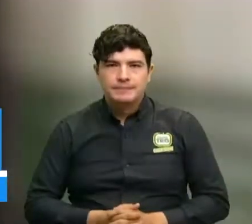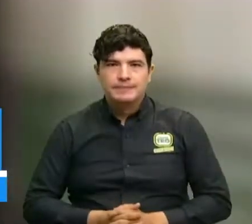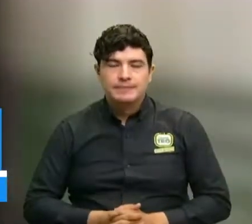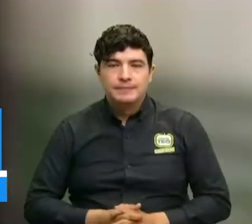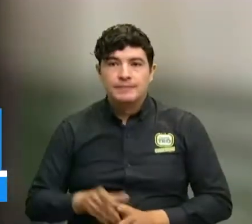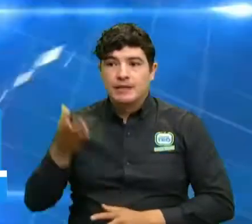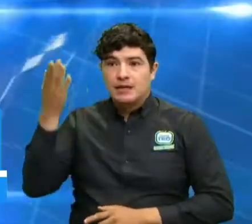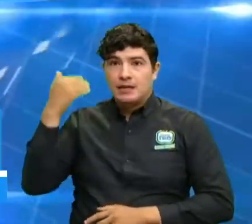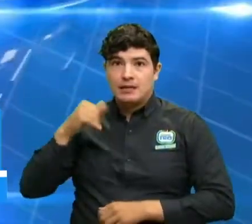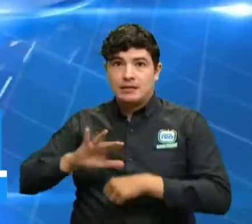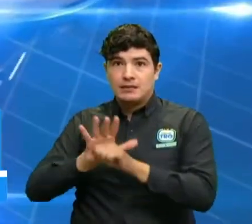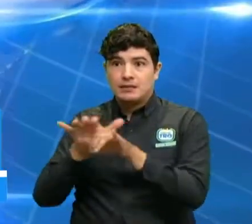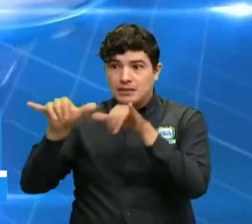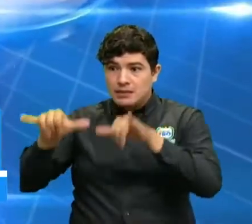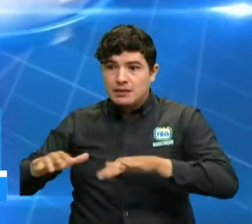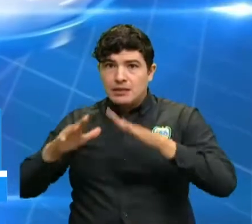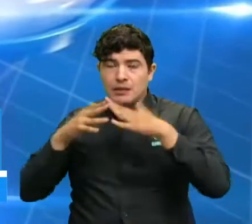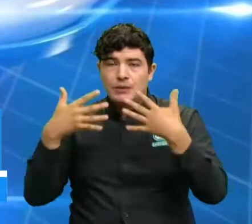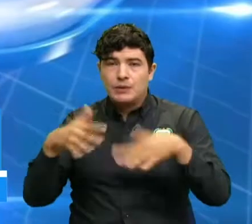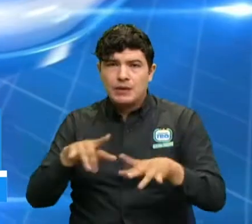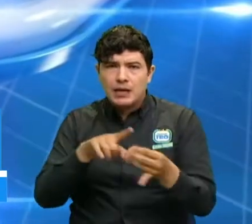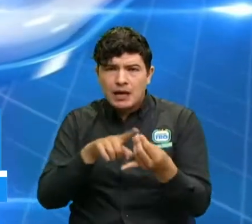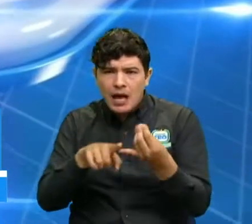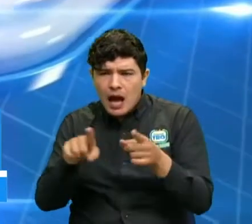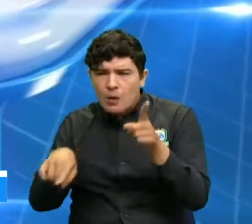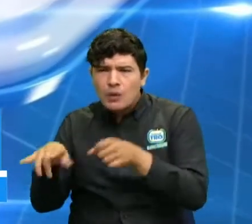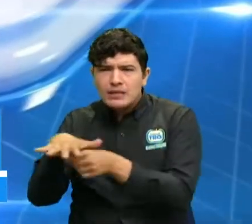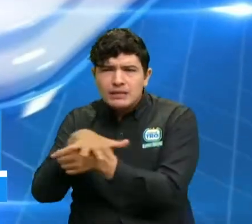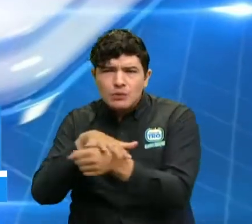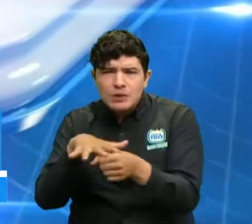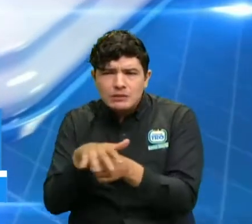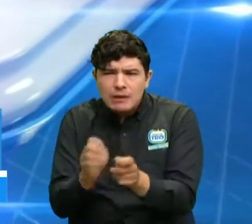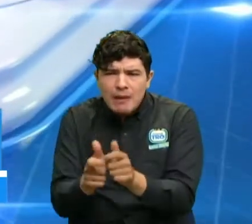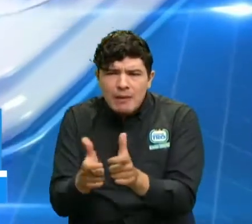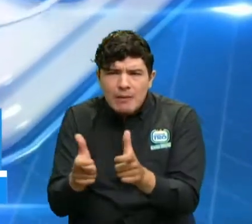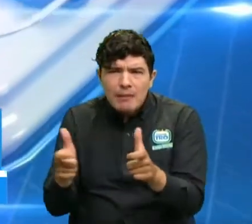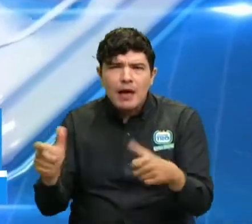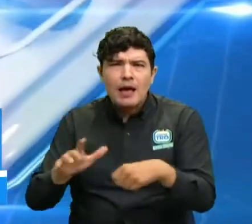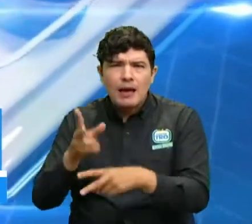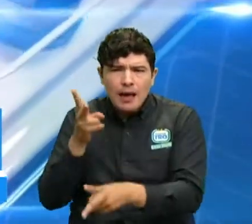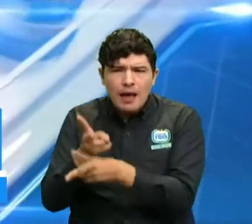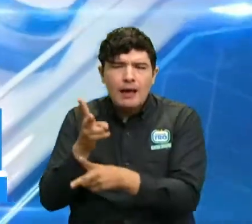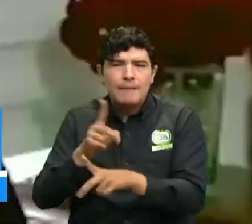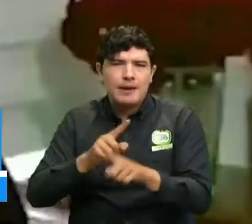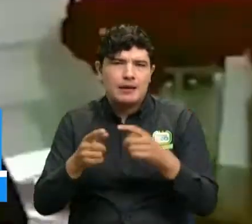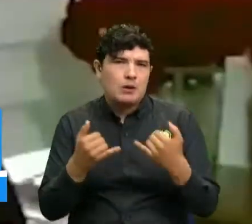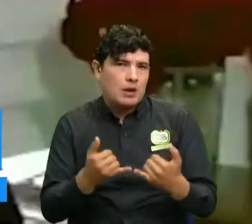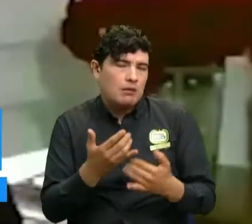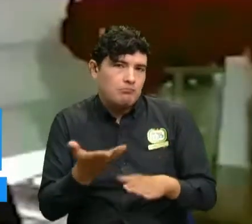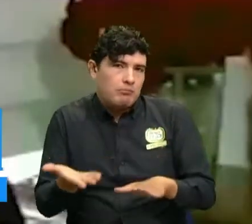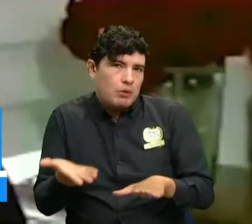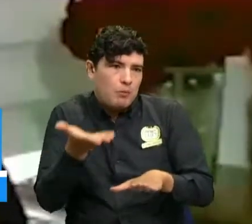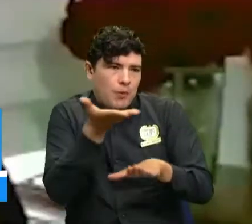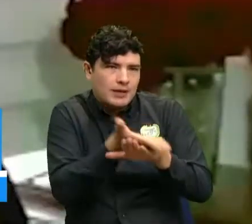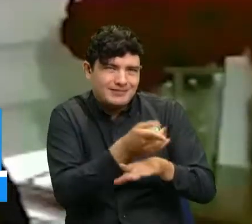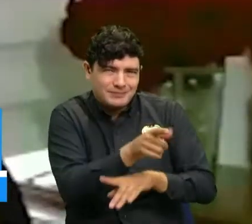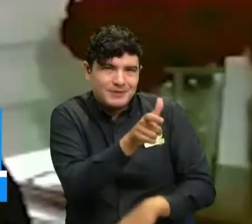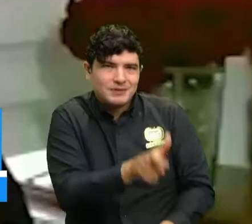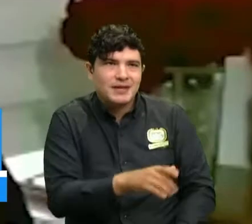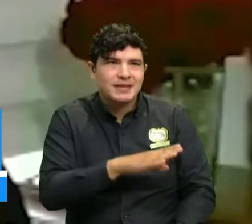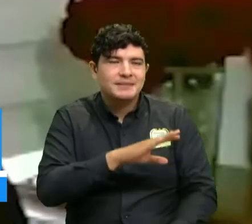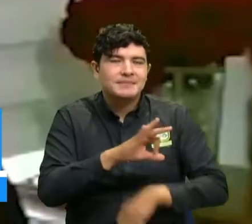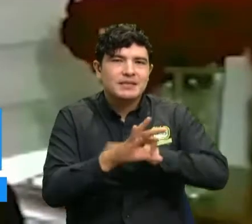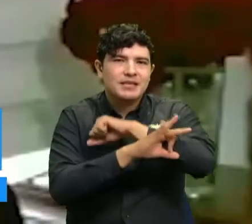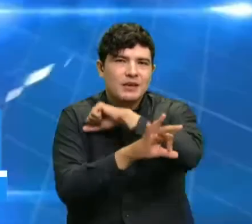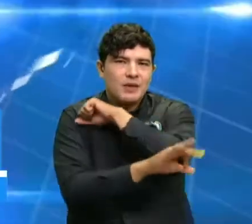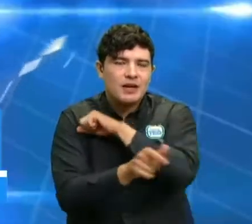pandemia, si bien los casos representan un potencial riesgo, aún hay algunas alternativas, según explica Suleyma Vittar, psicóloga y docente de